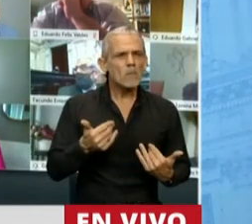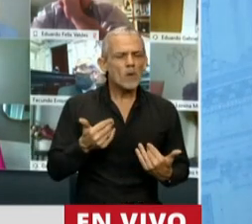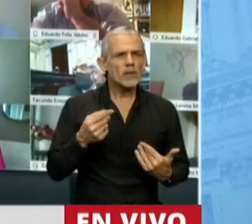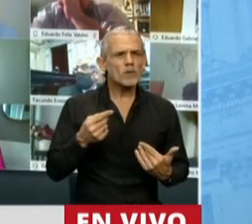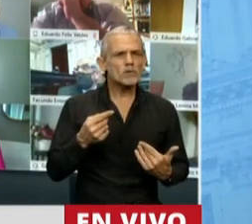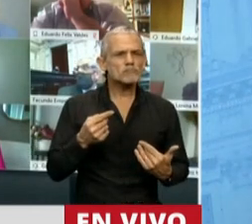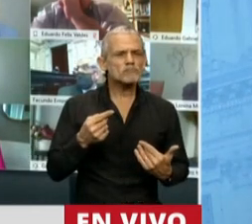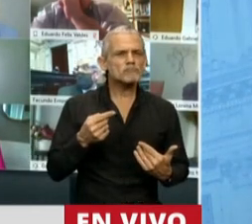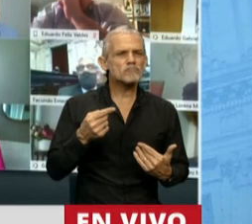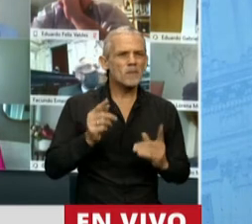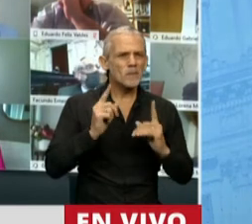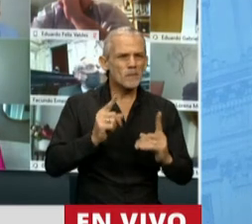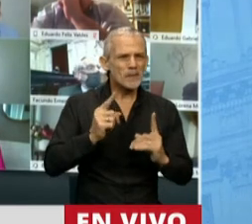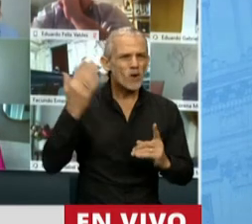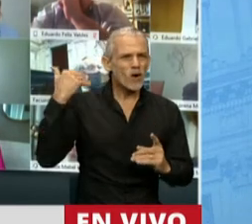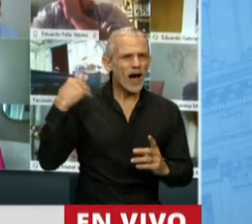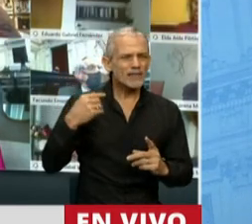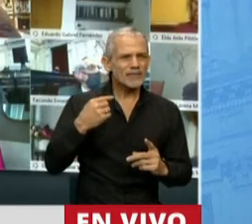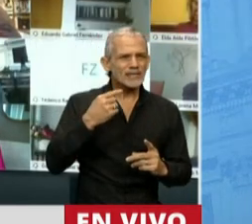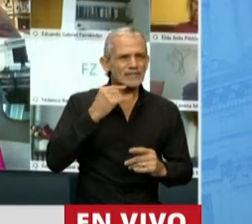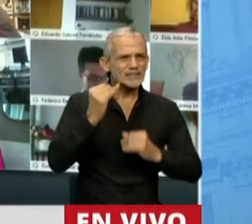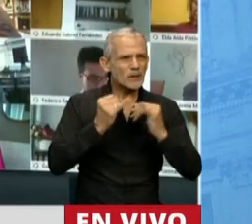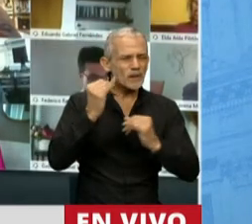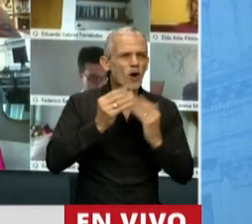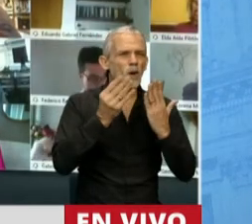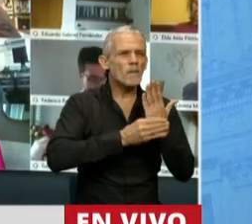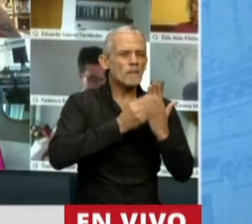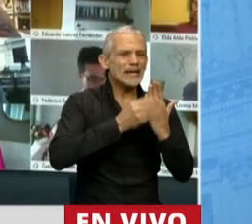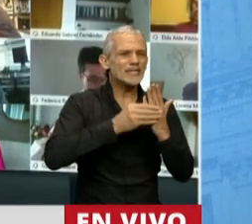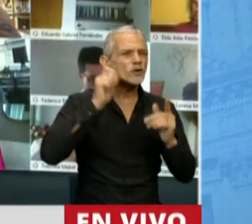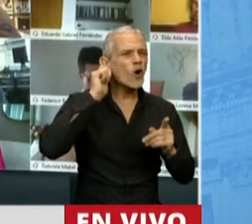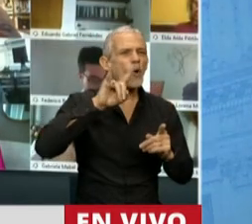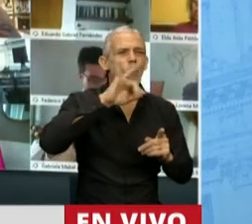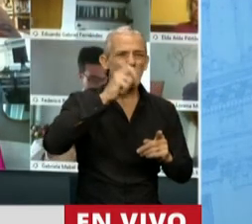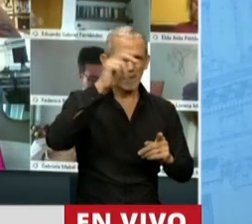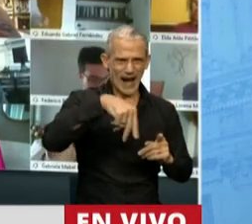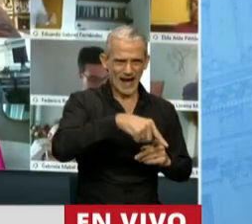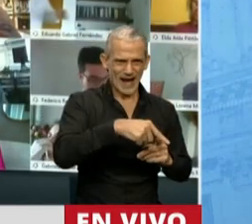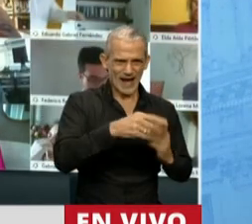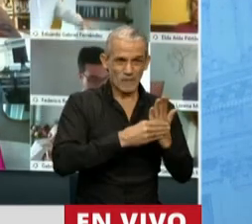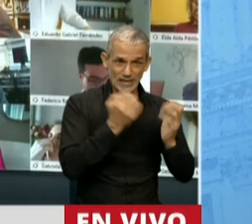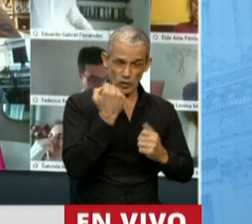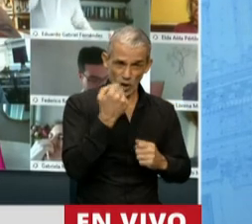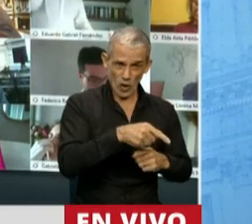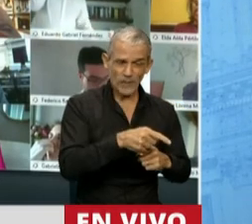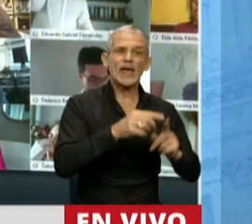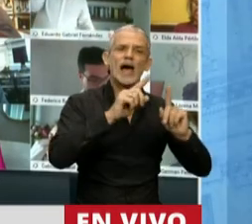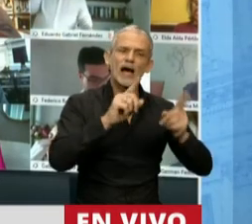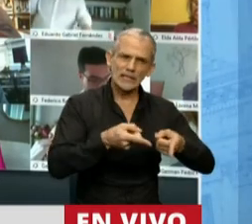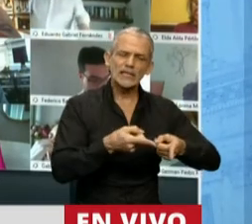lo que nos decía el ministro Guzmán que también lo ha dicho